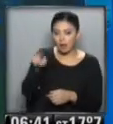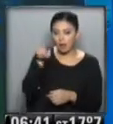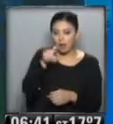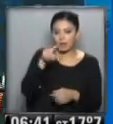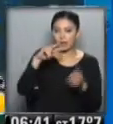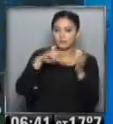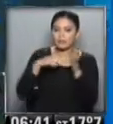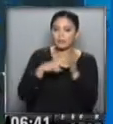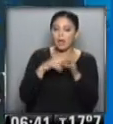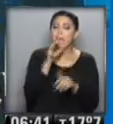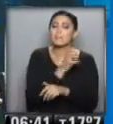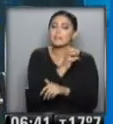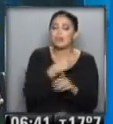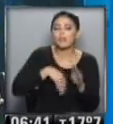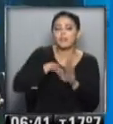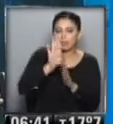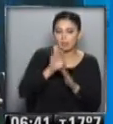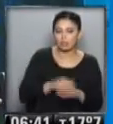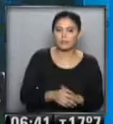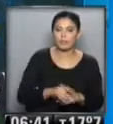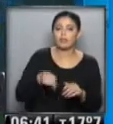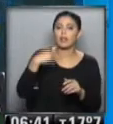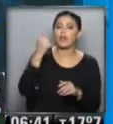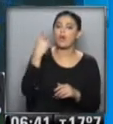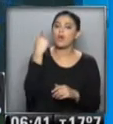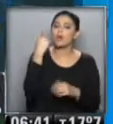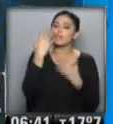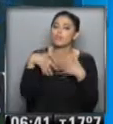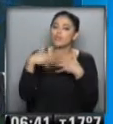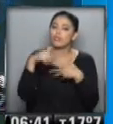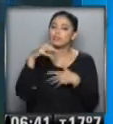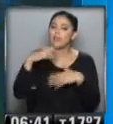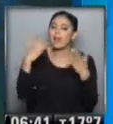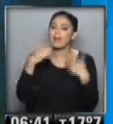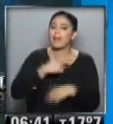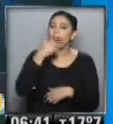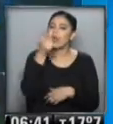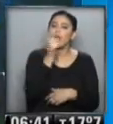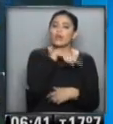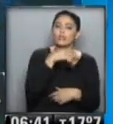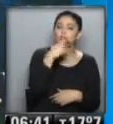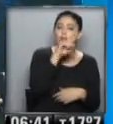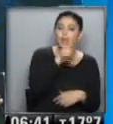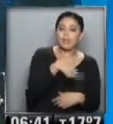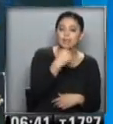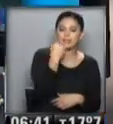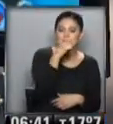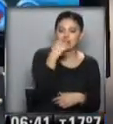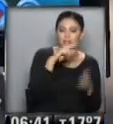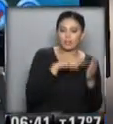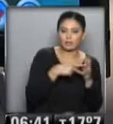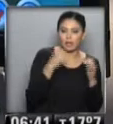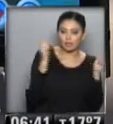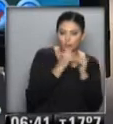atmosférica... ...así que cada uno hace lo suyo... ...el aire cálido, húmedo... ...el frente de aire frío que está tratando de ingresar, libio... ...y